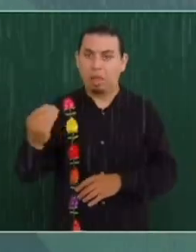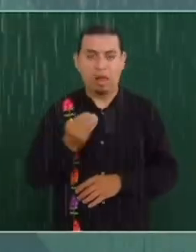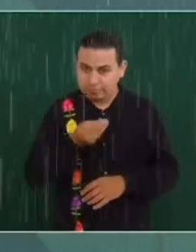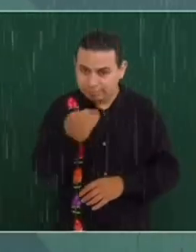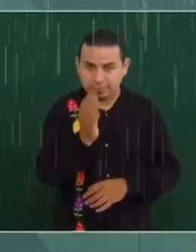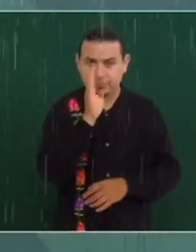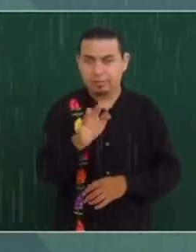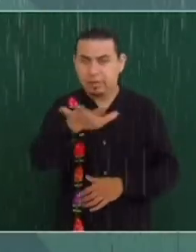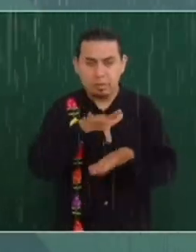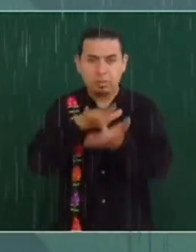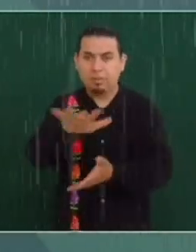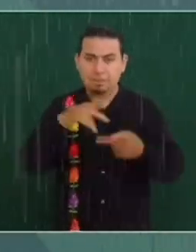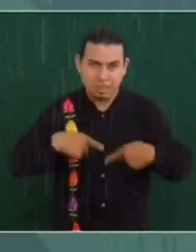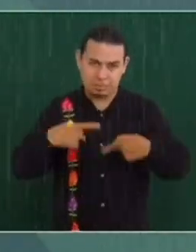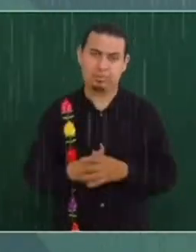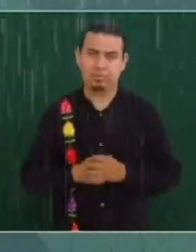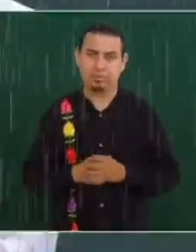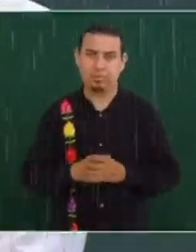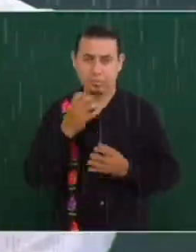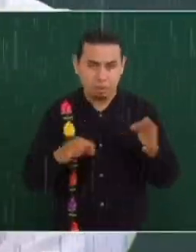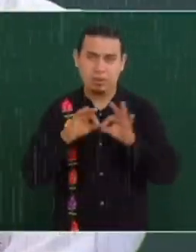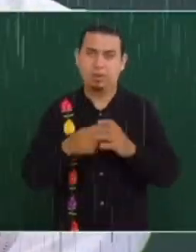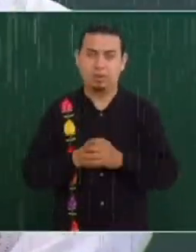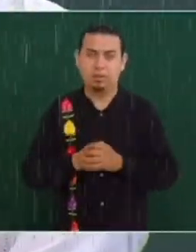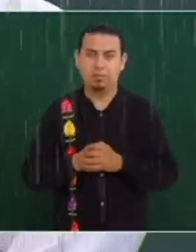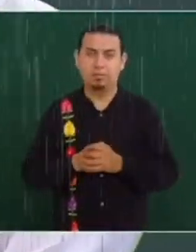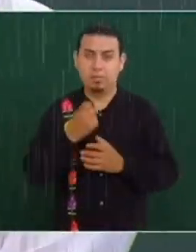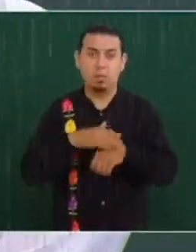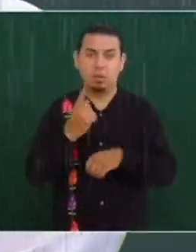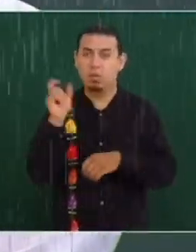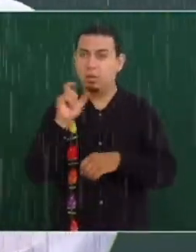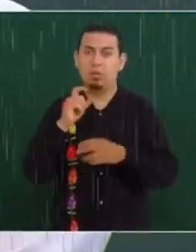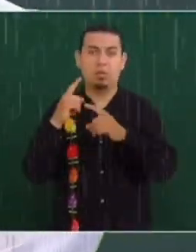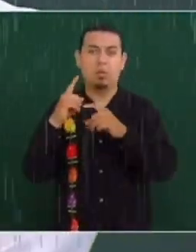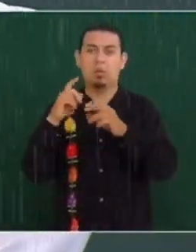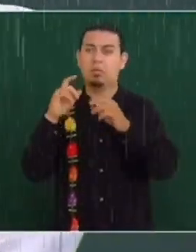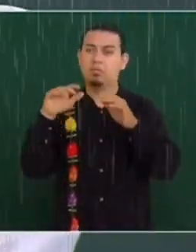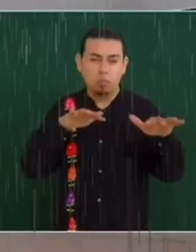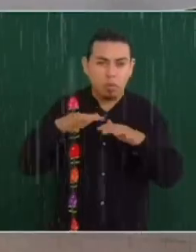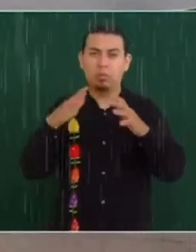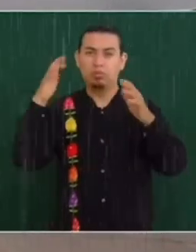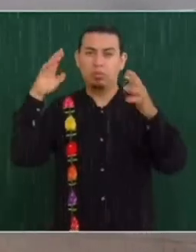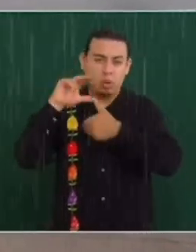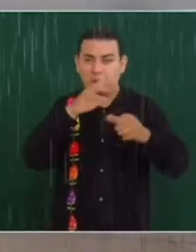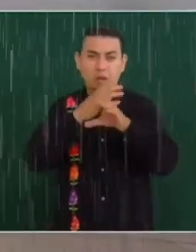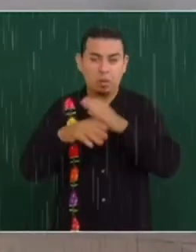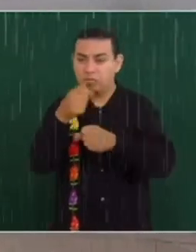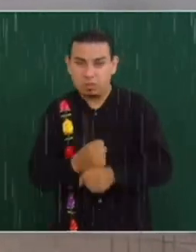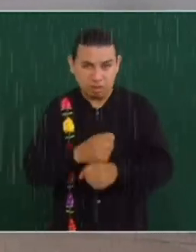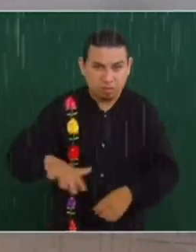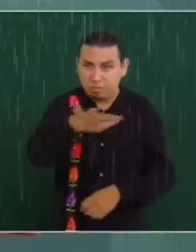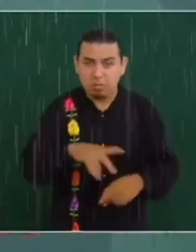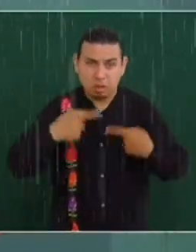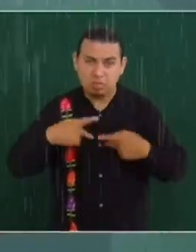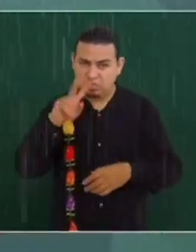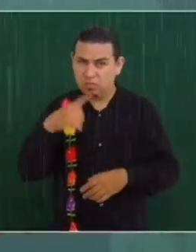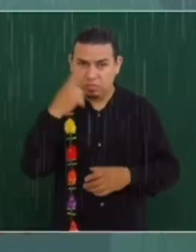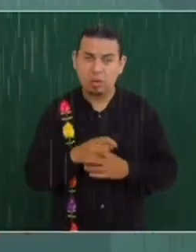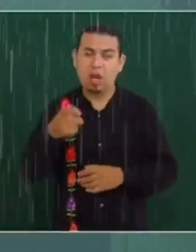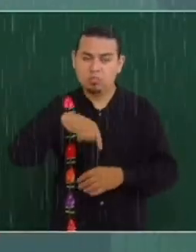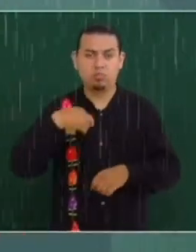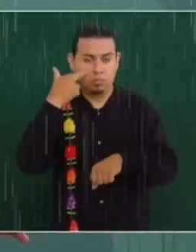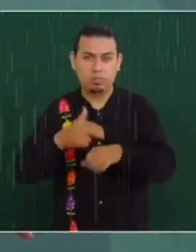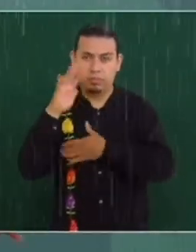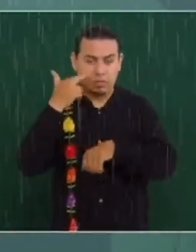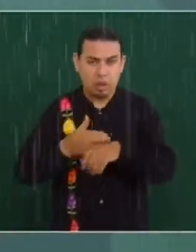la gente. ¿Cómo lo hacemos? Cada vez que hay una desgracia y que nuestro pueblo sufre, es nuestro